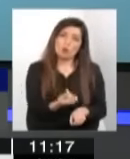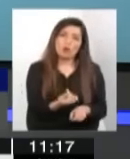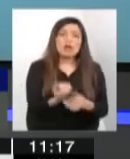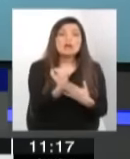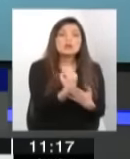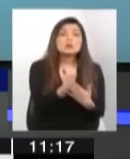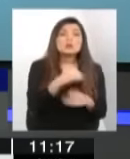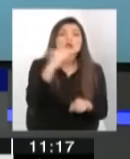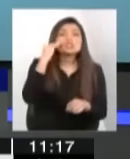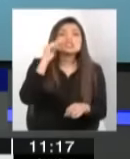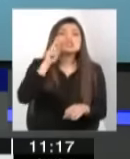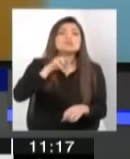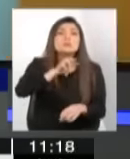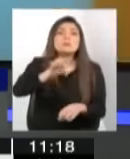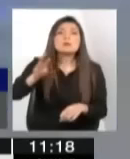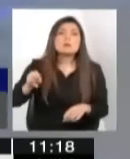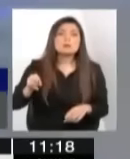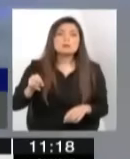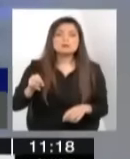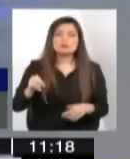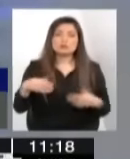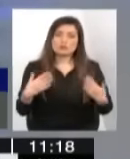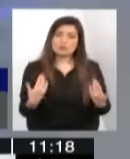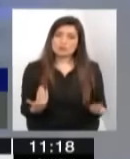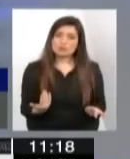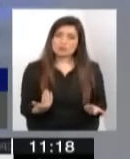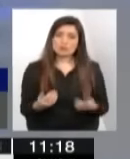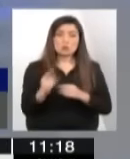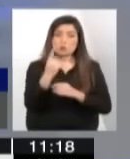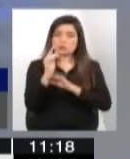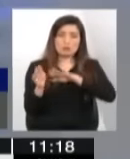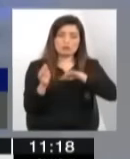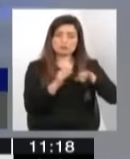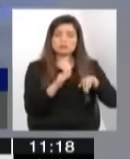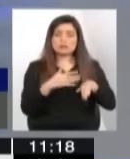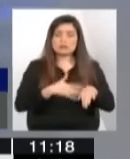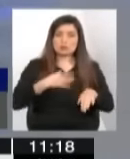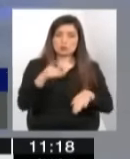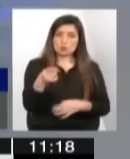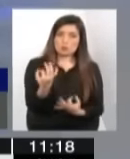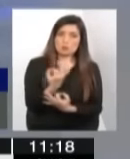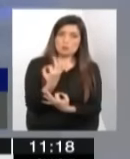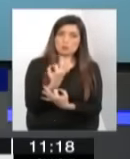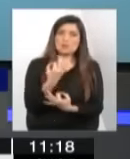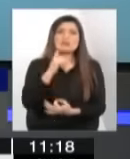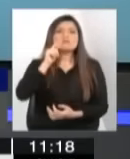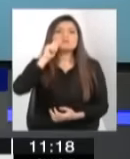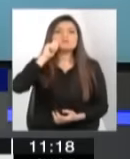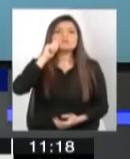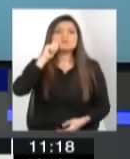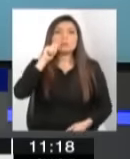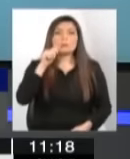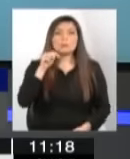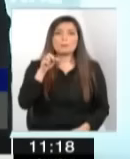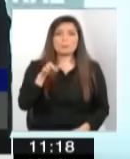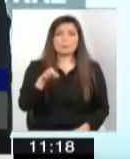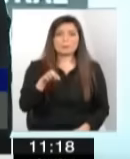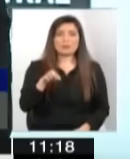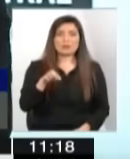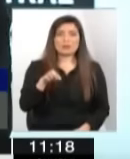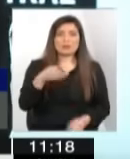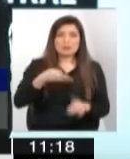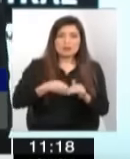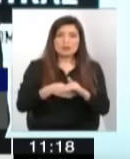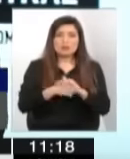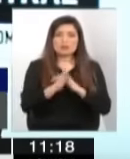los niñitos huérfanos, eso es por una parte. Y quiero que tú me expliques qué es que es la P dentro de los tribunales,